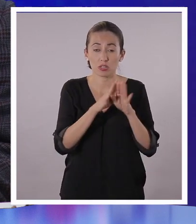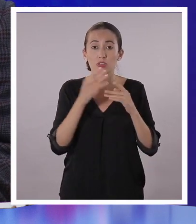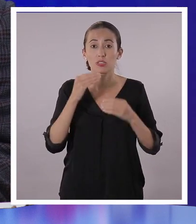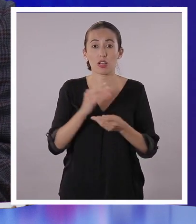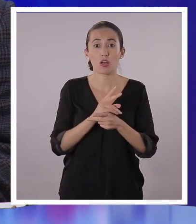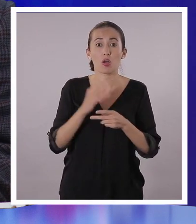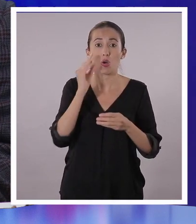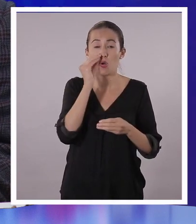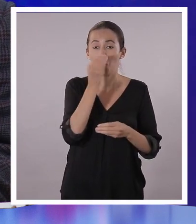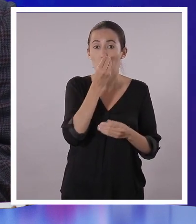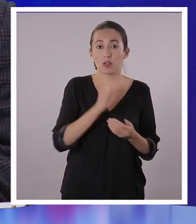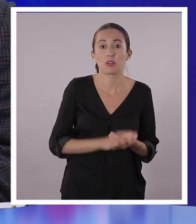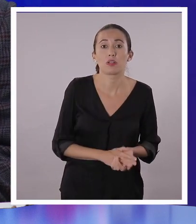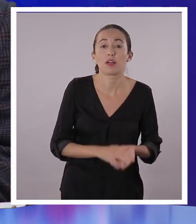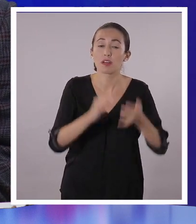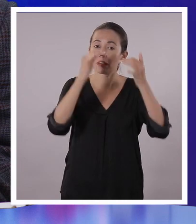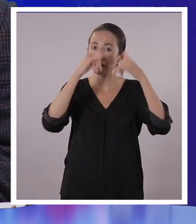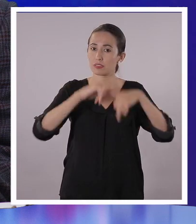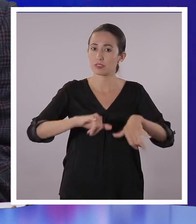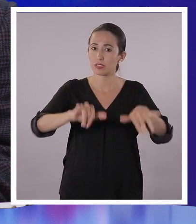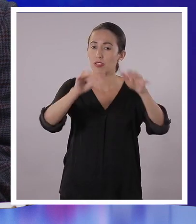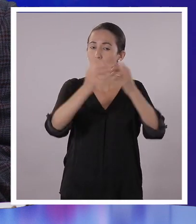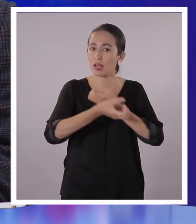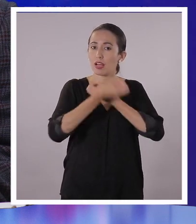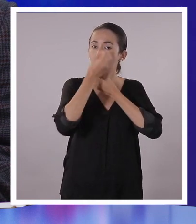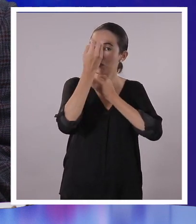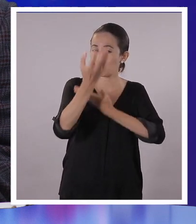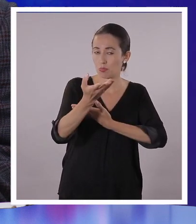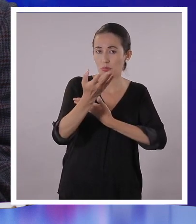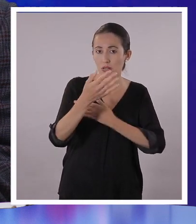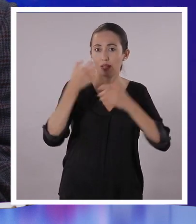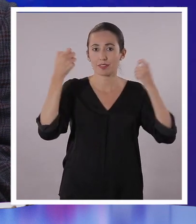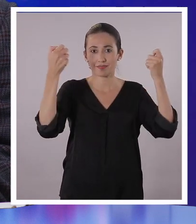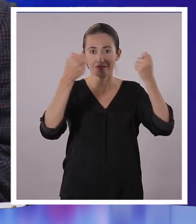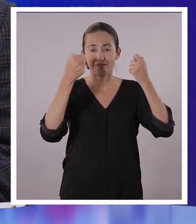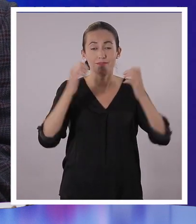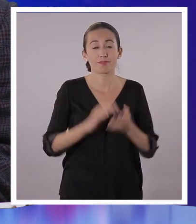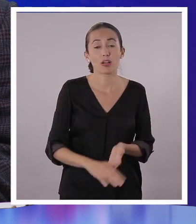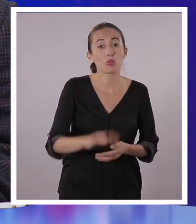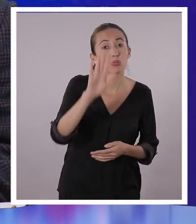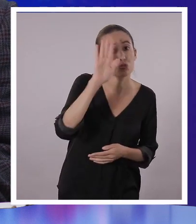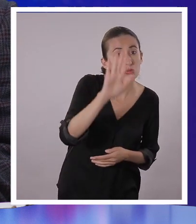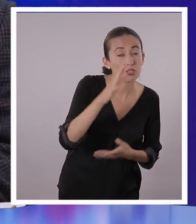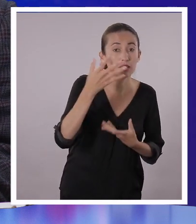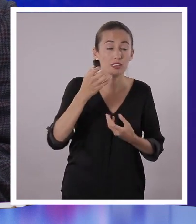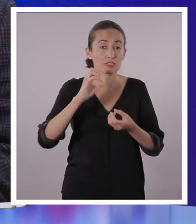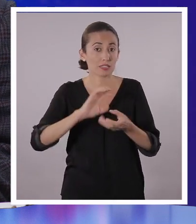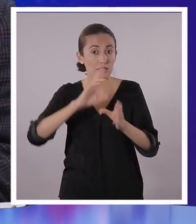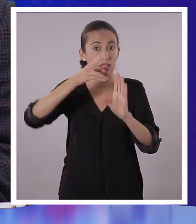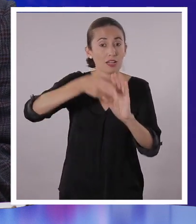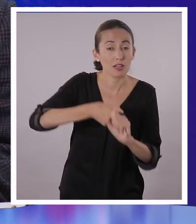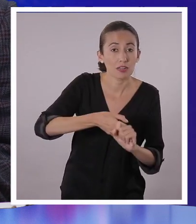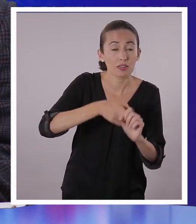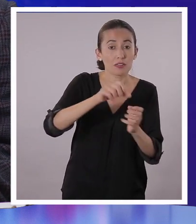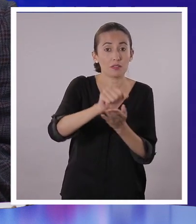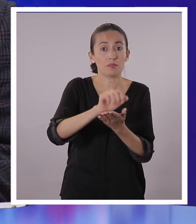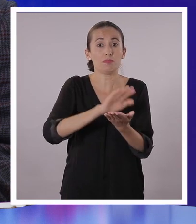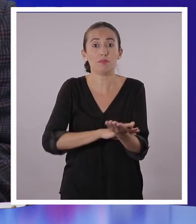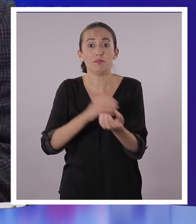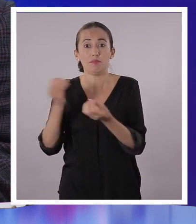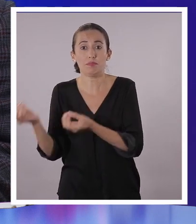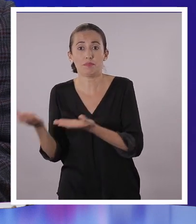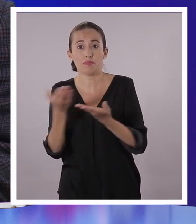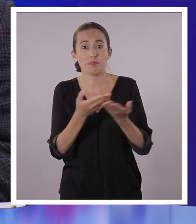proteger nuestra flora y fauna. Les mantendremos informados acerca de esta campaña. Si ustedes quieren participar de este